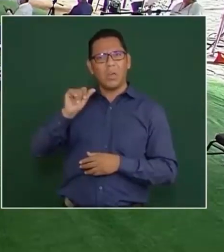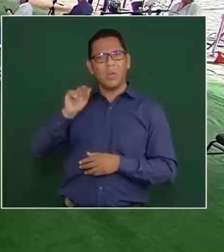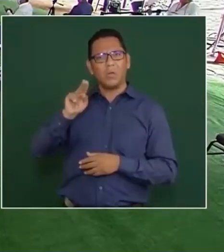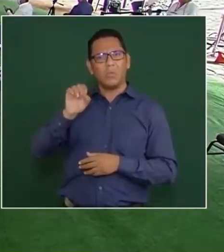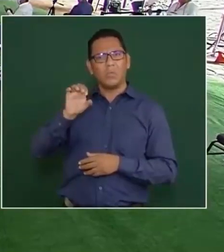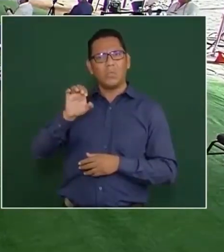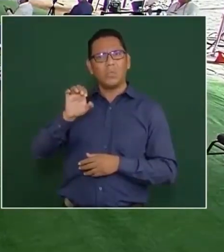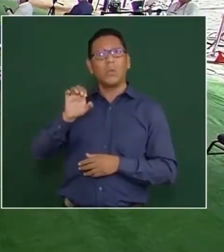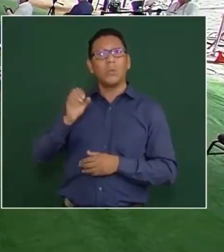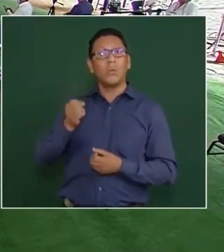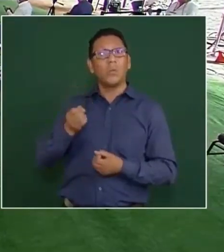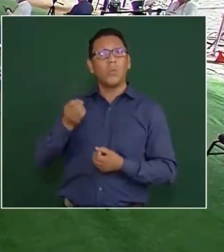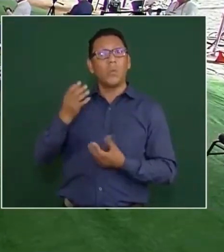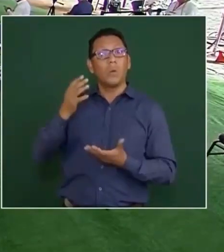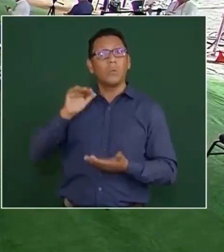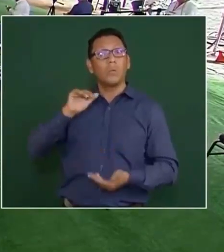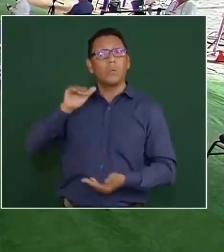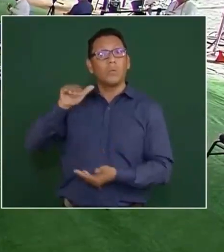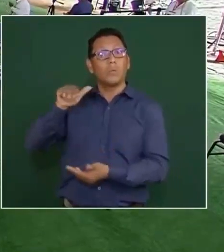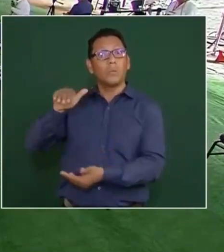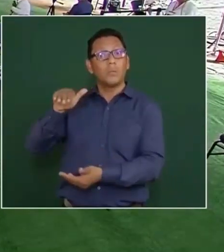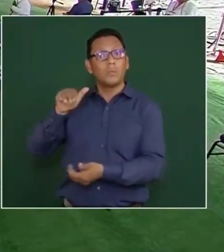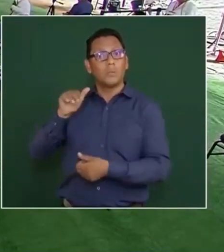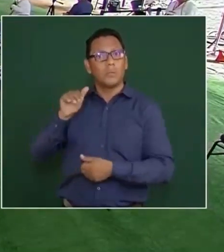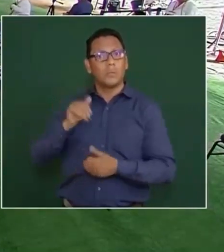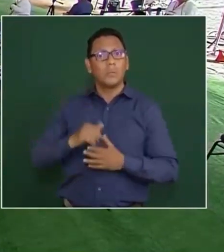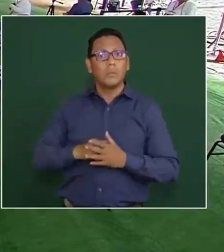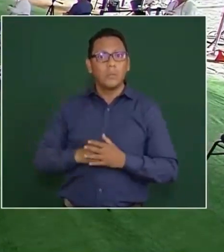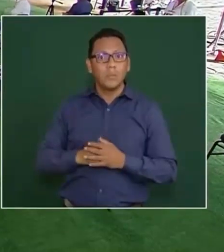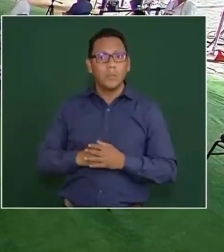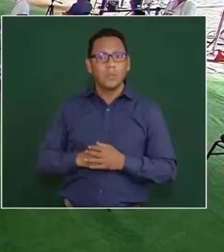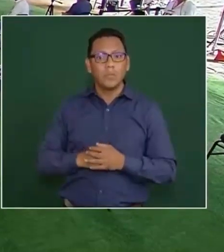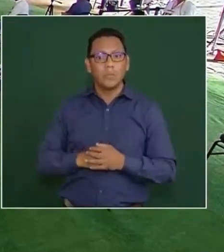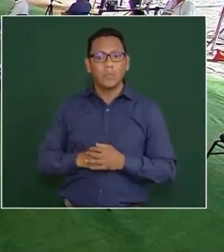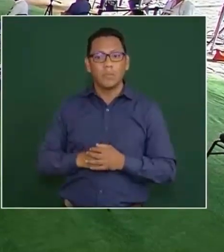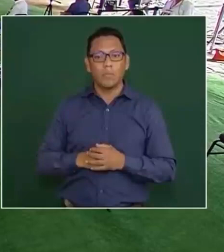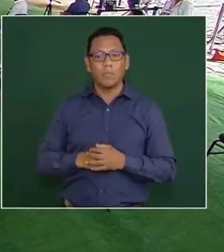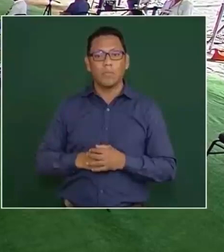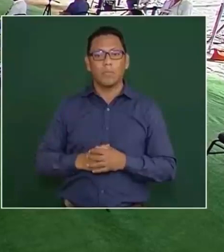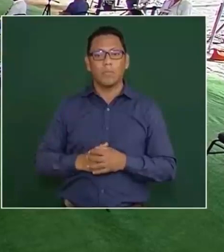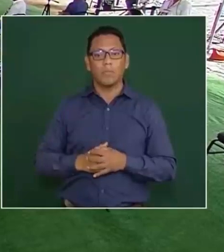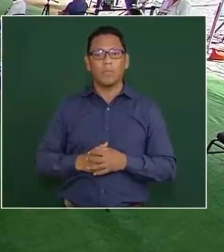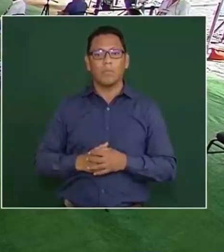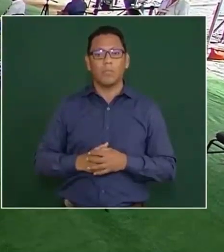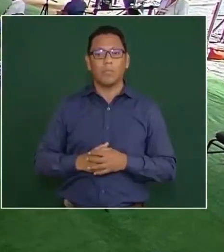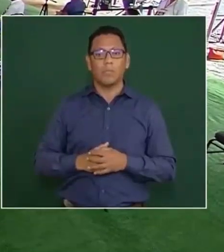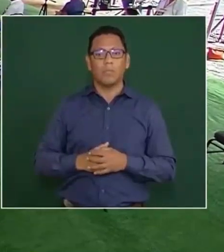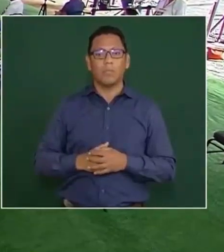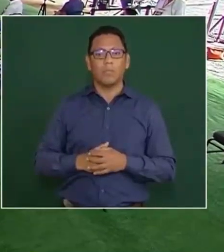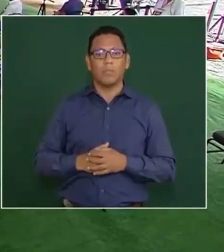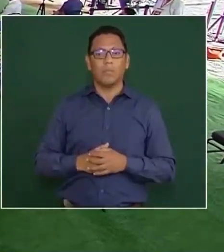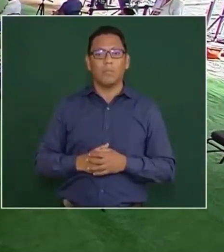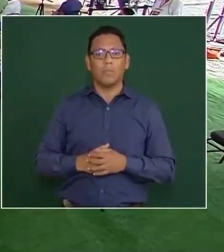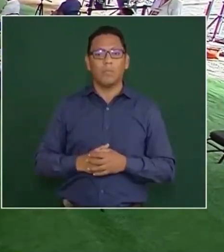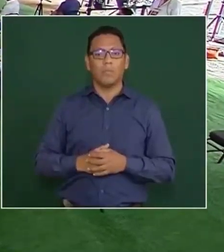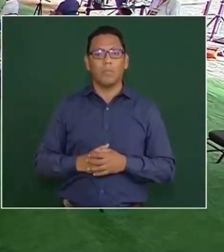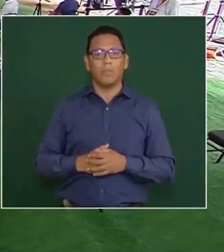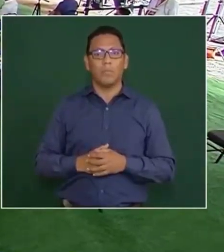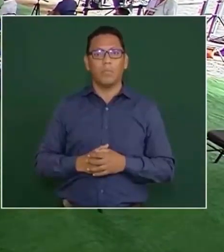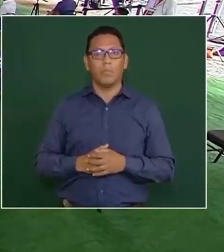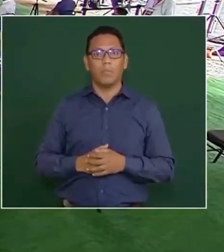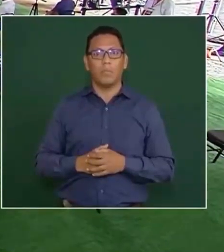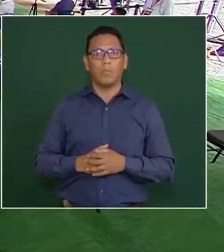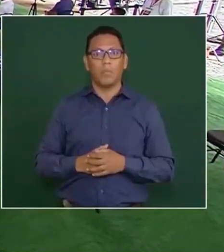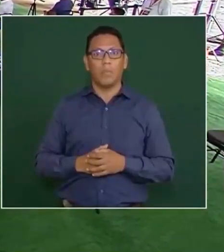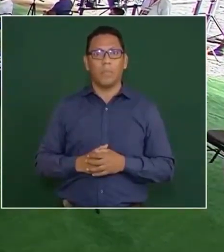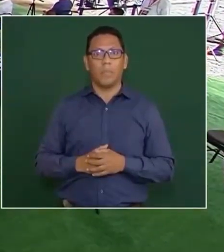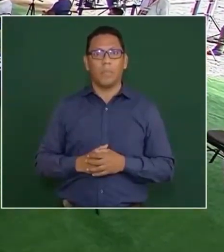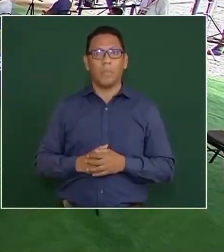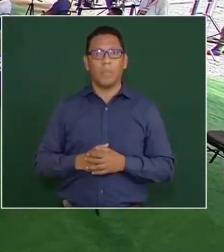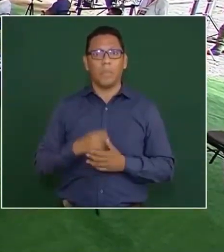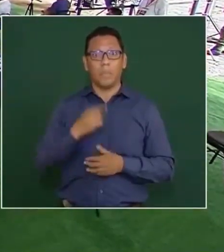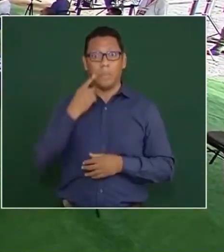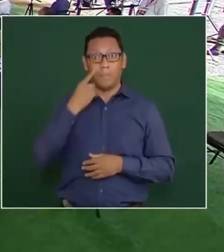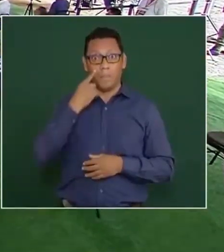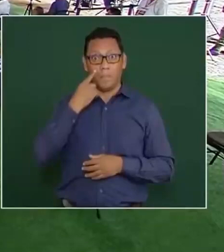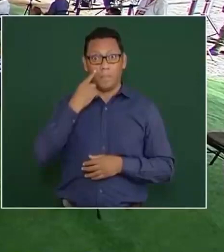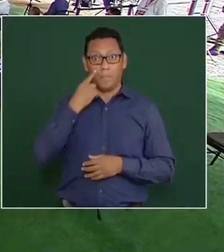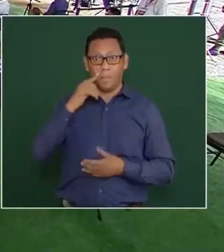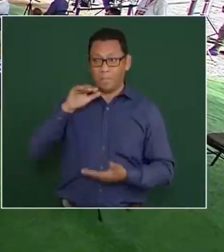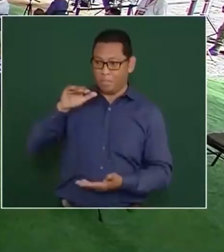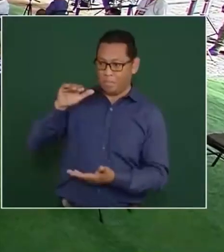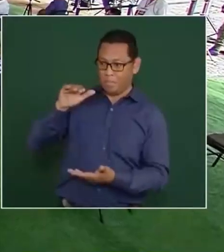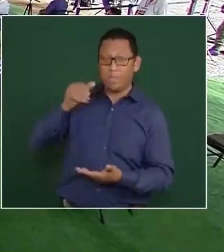370